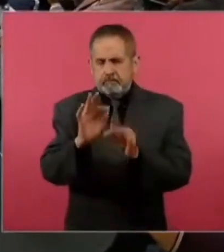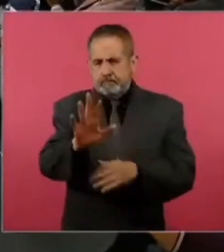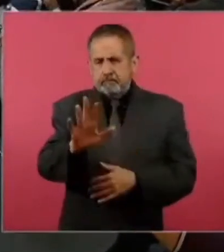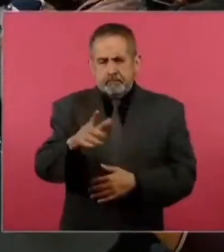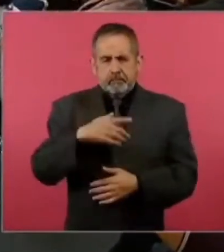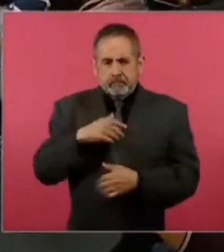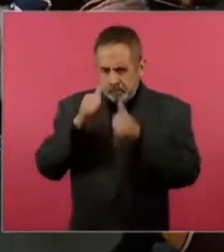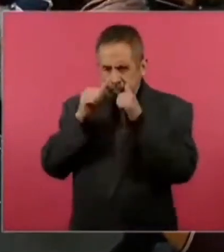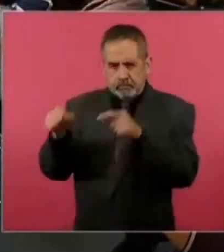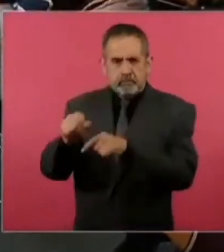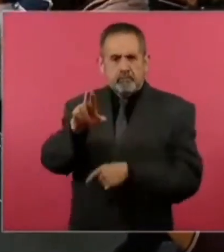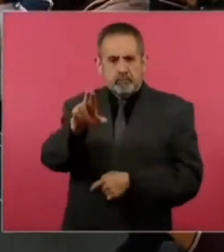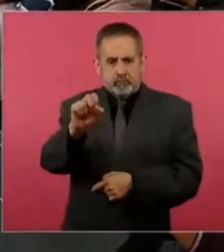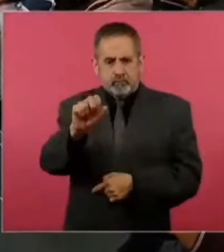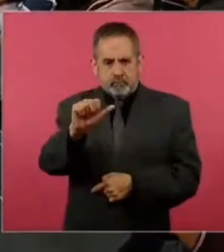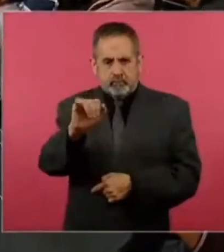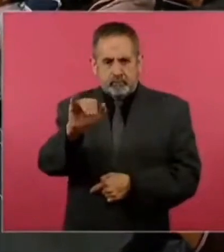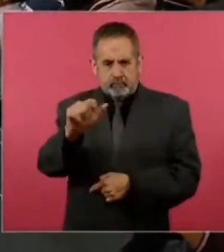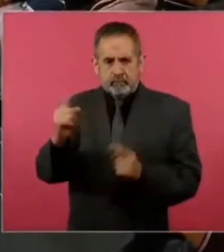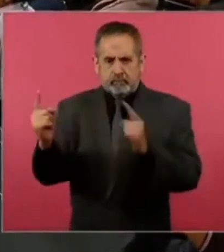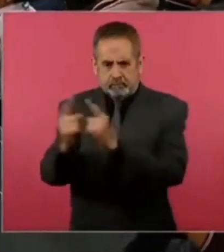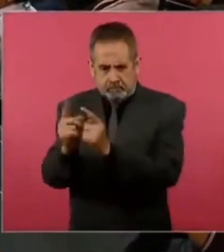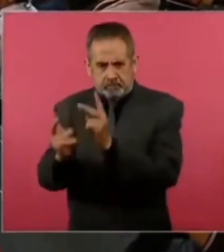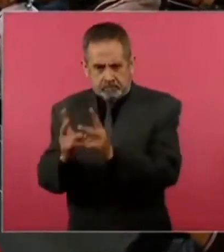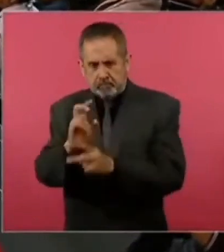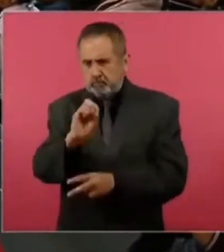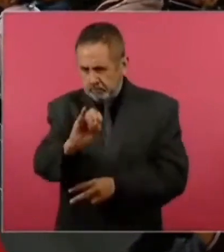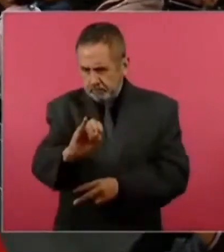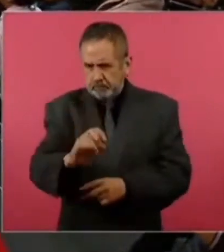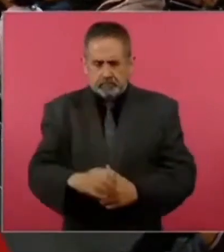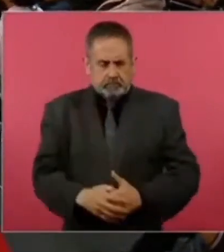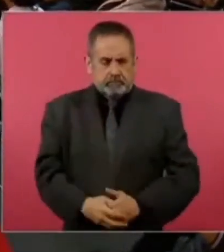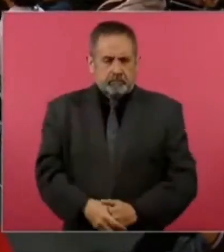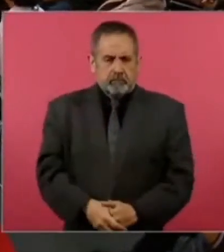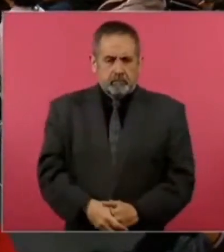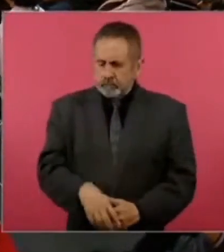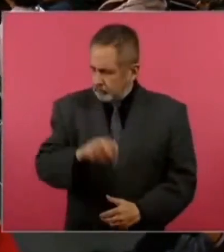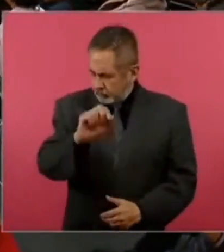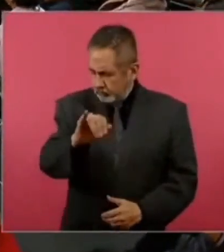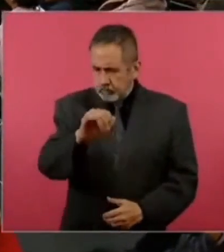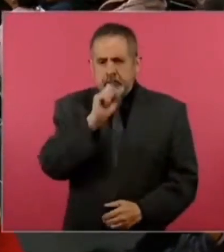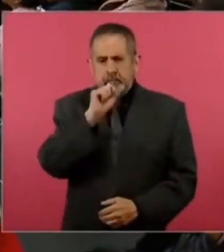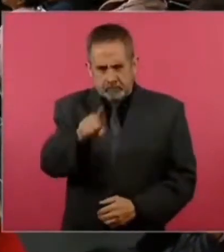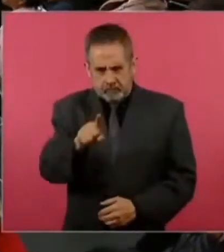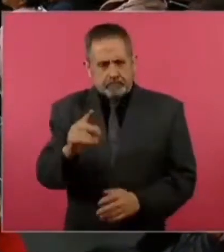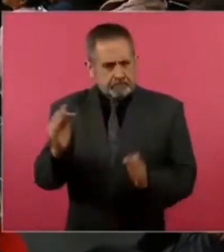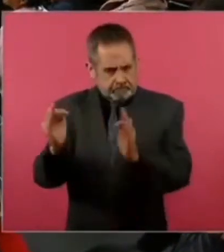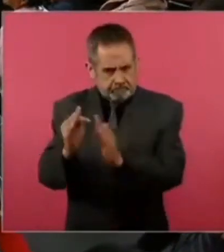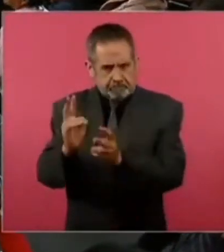sí, se va a atender Rosa Isela, ¿sí? Con la Secretaría de Gobernación también. Sí, también,